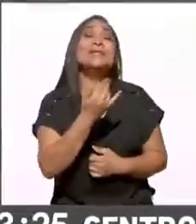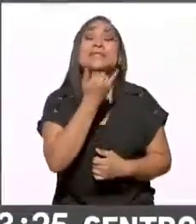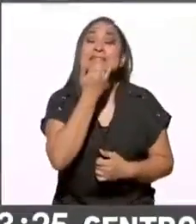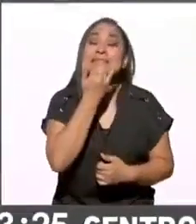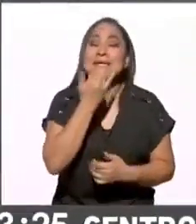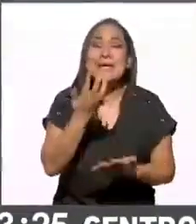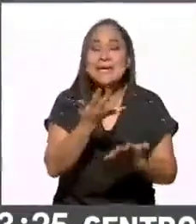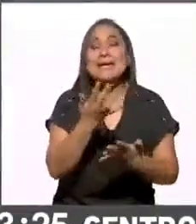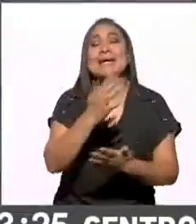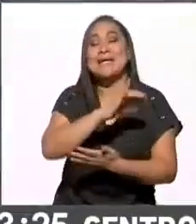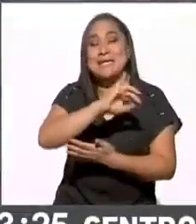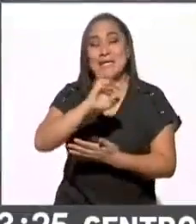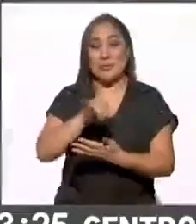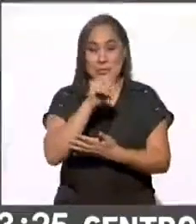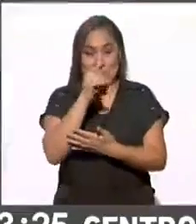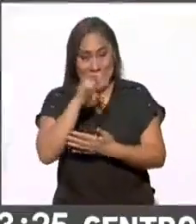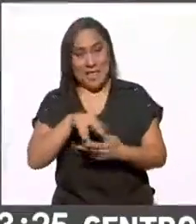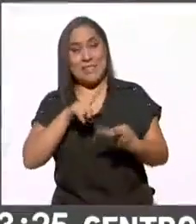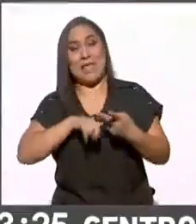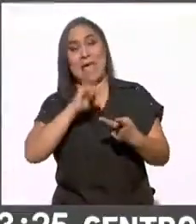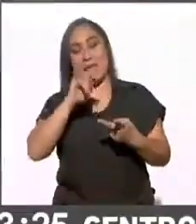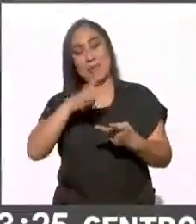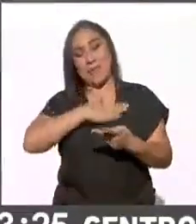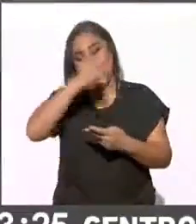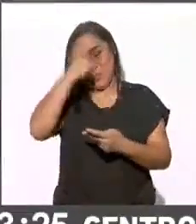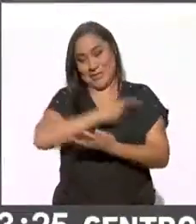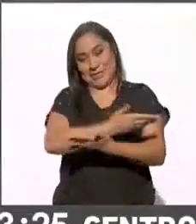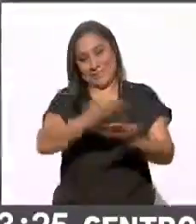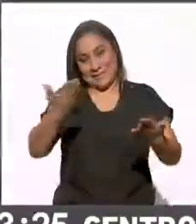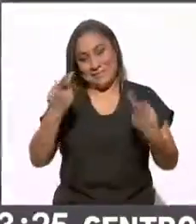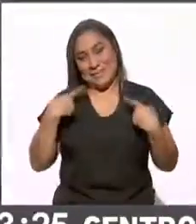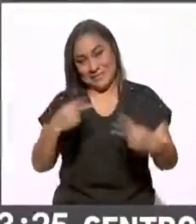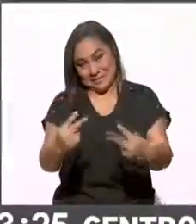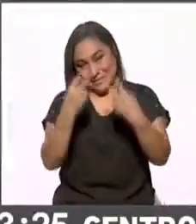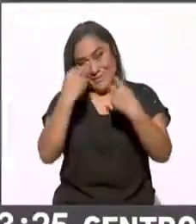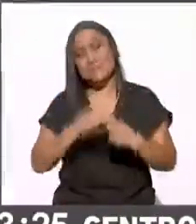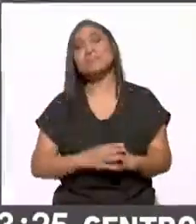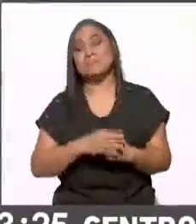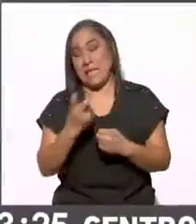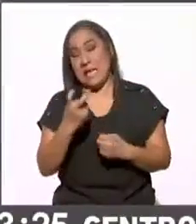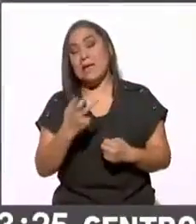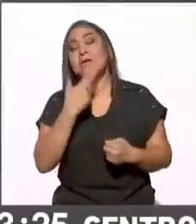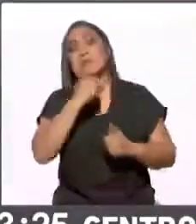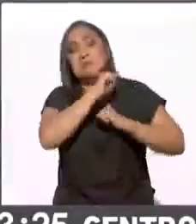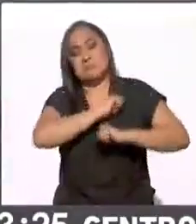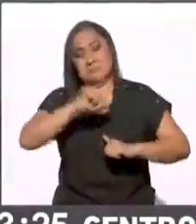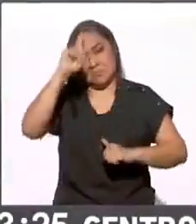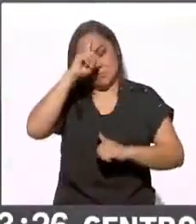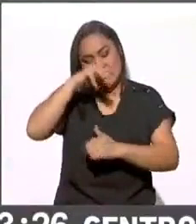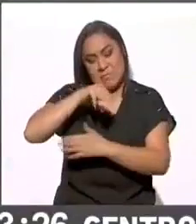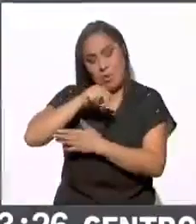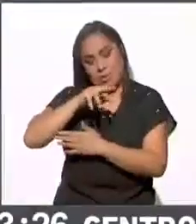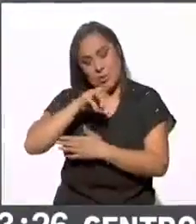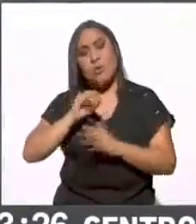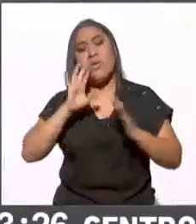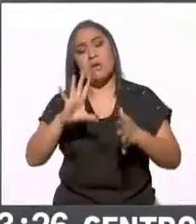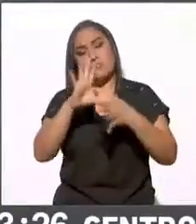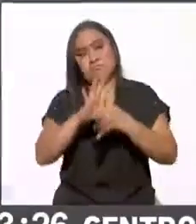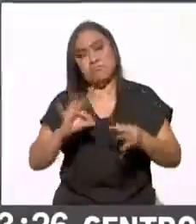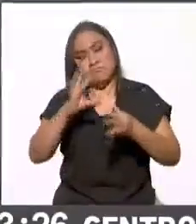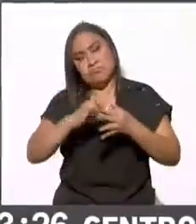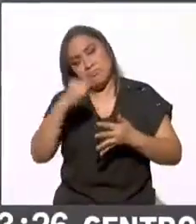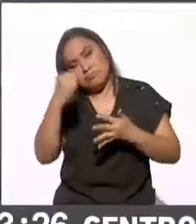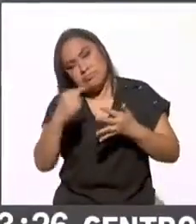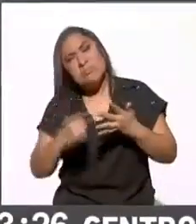perdón. Buenas noches nuevamente. Buenas noches a todo el auditorio. Pues bueno, precisamente el consejero Mauricio Huesca dio a conocer los avances sobre